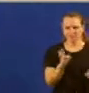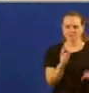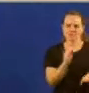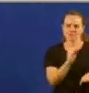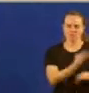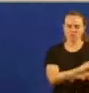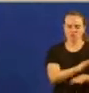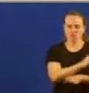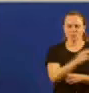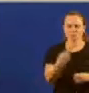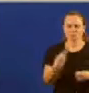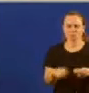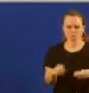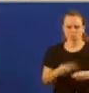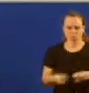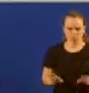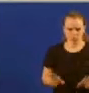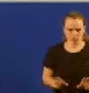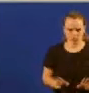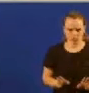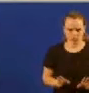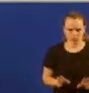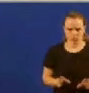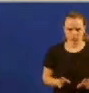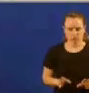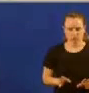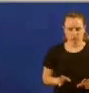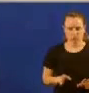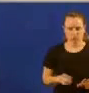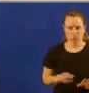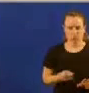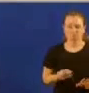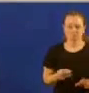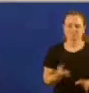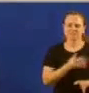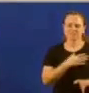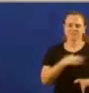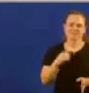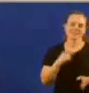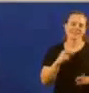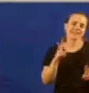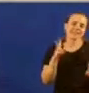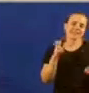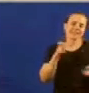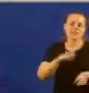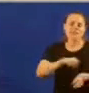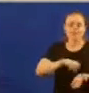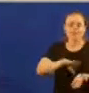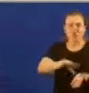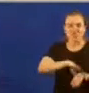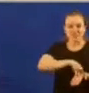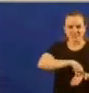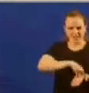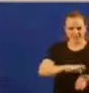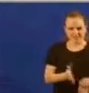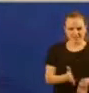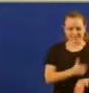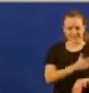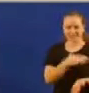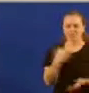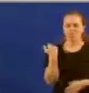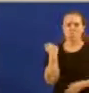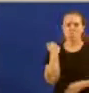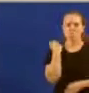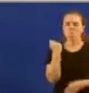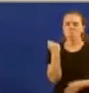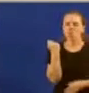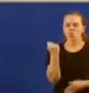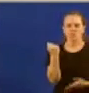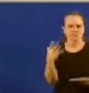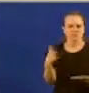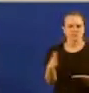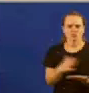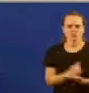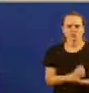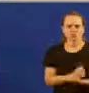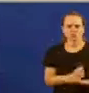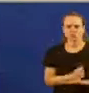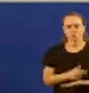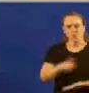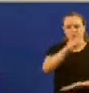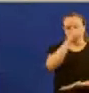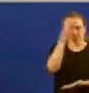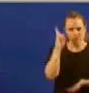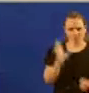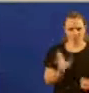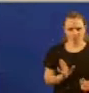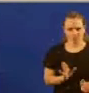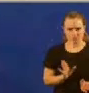pero tamén políticos. confrontada unha aposta neocentralista que desexearía concentrar todo o poder no que vulgarmente coñecemos como